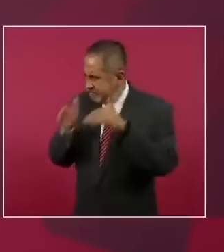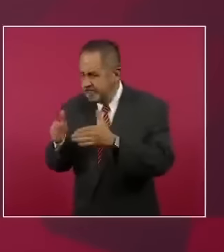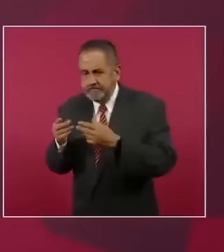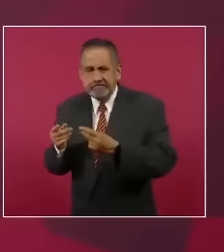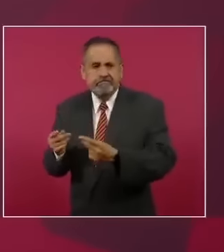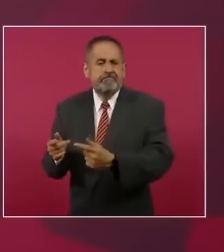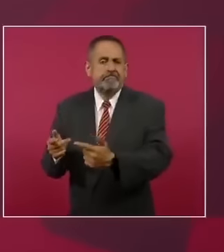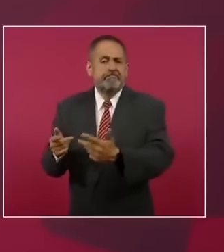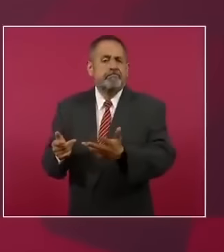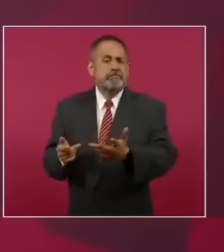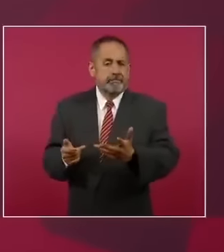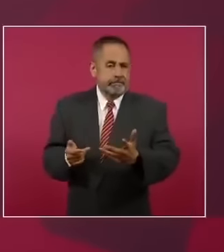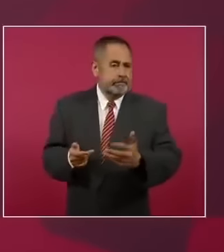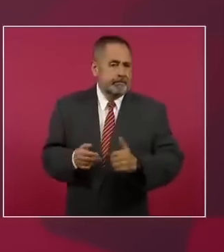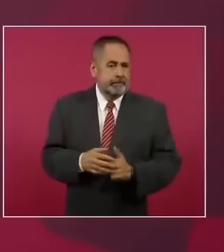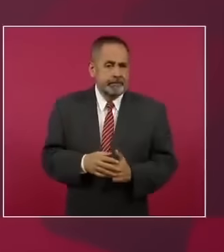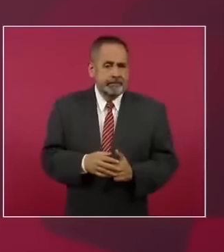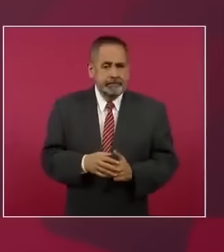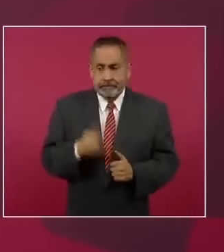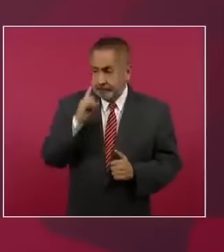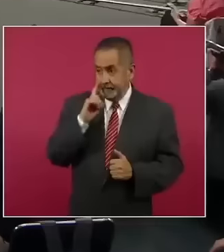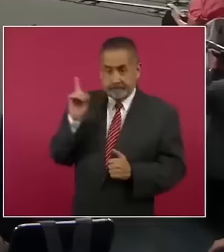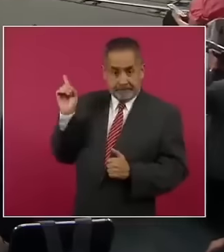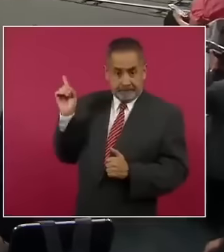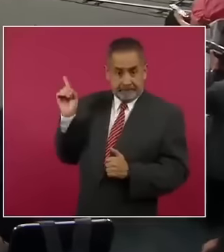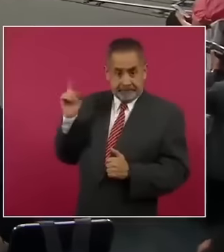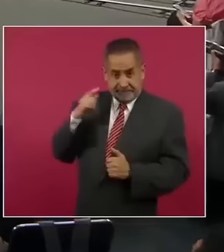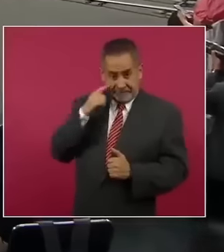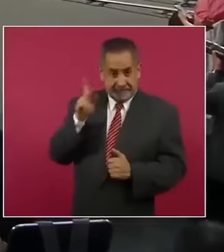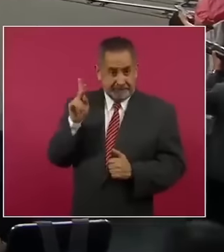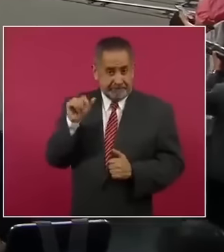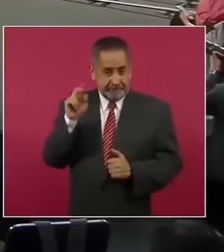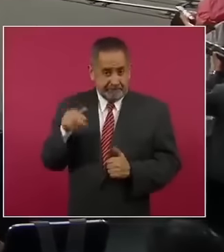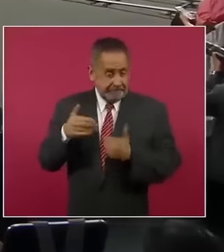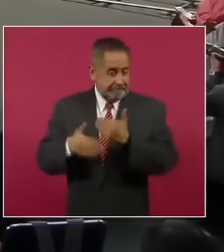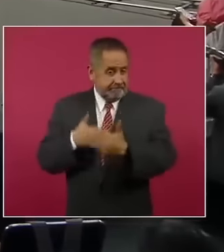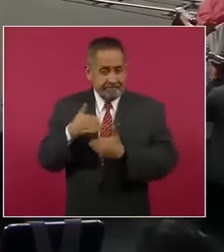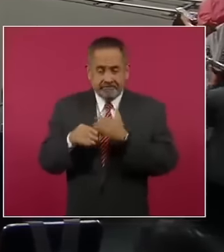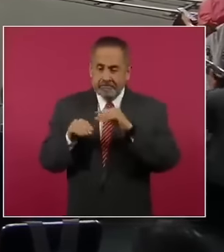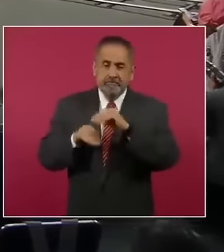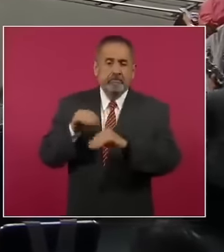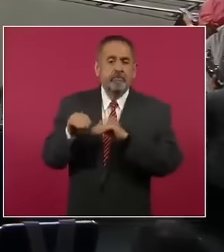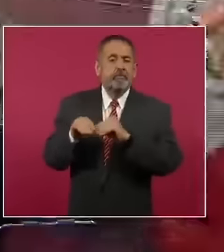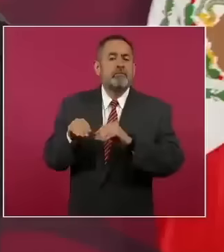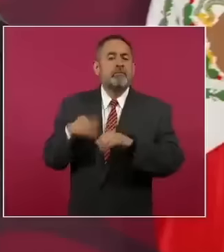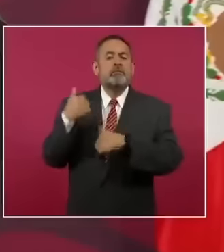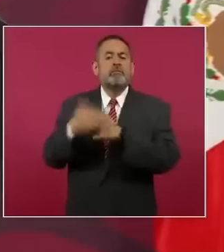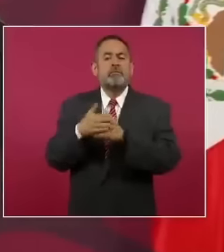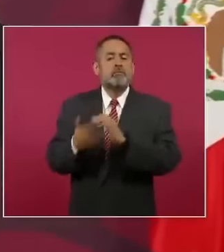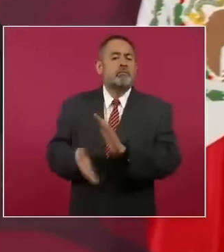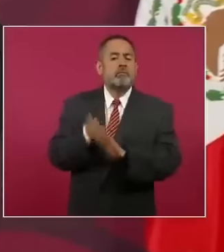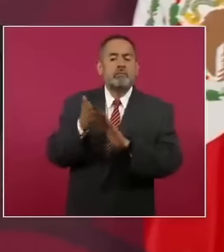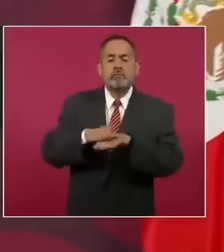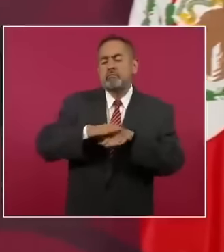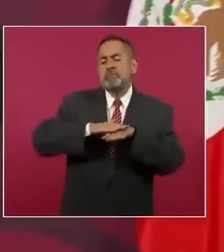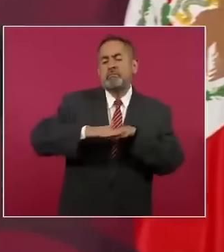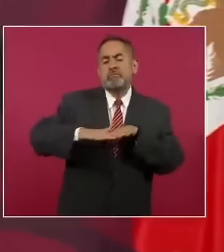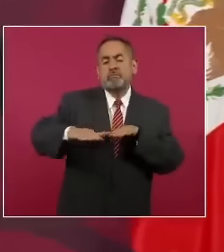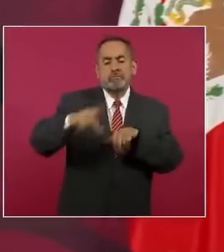Ahora en este plan se va a construir un camino artesanal,